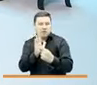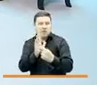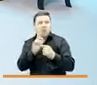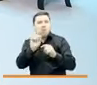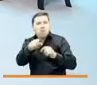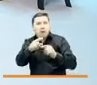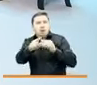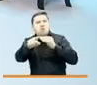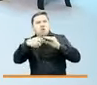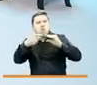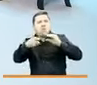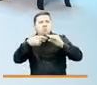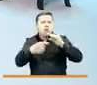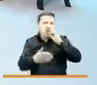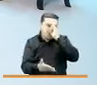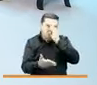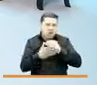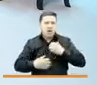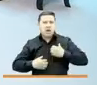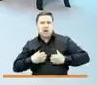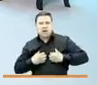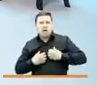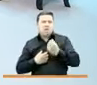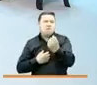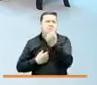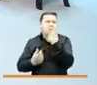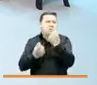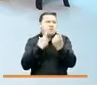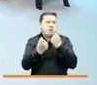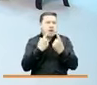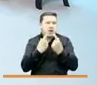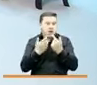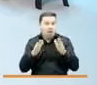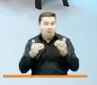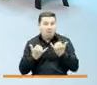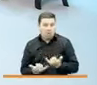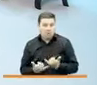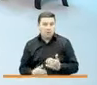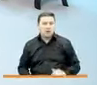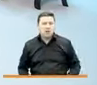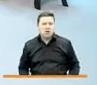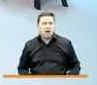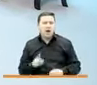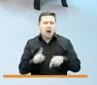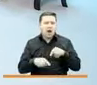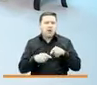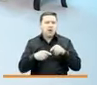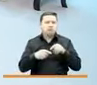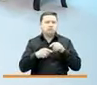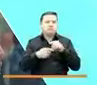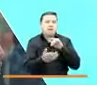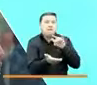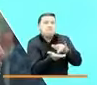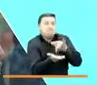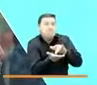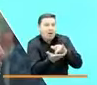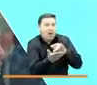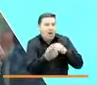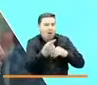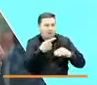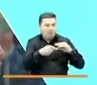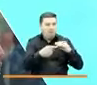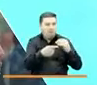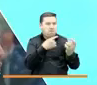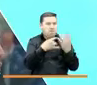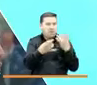sus comentarios o inquietudes. Para ello hemos habilitado varios canales de participación ciudadana,